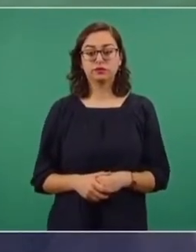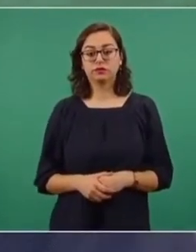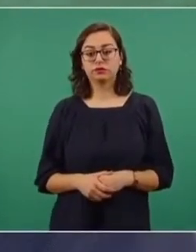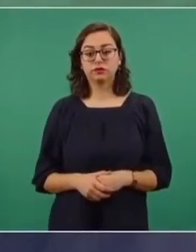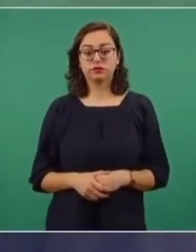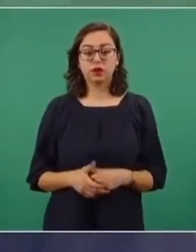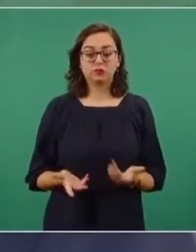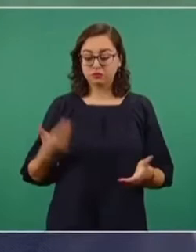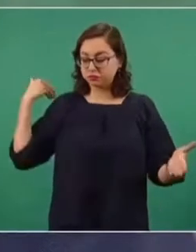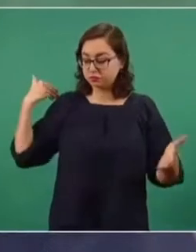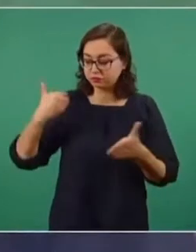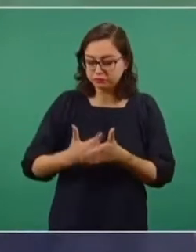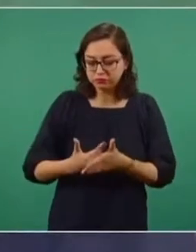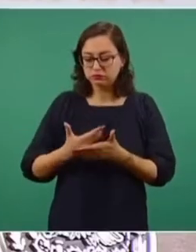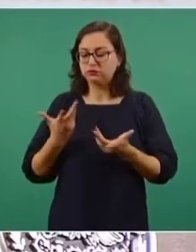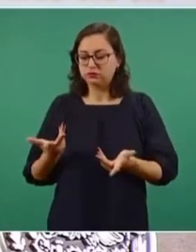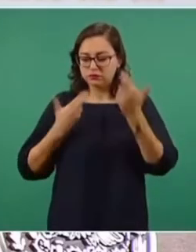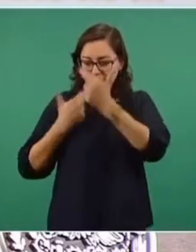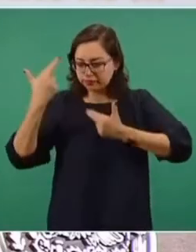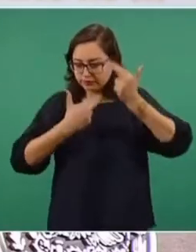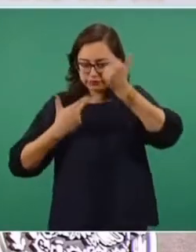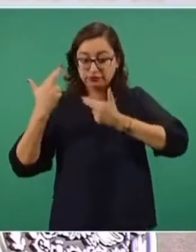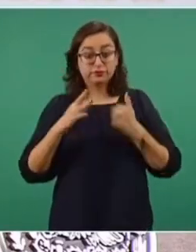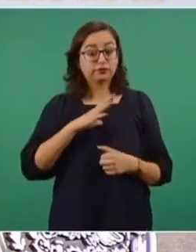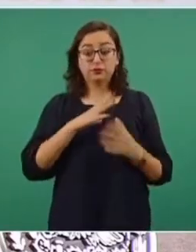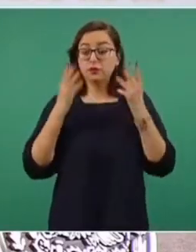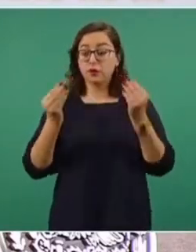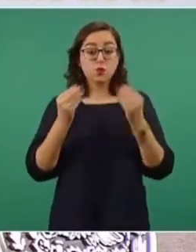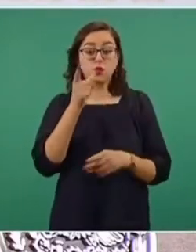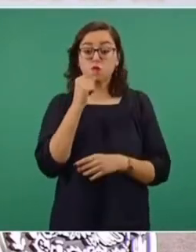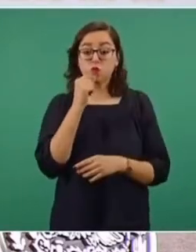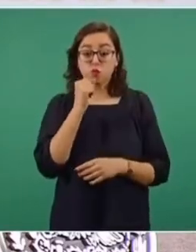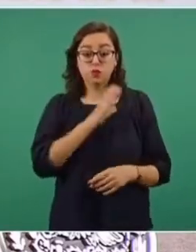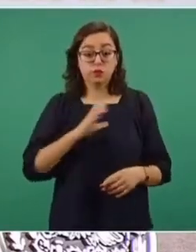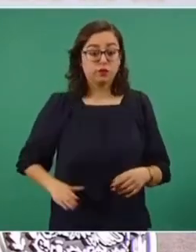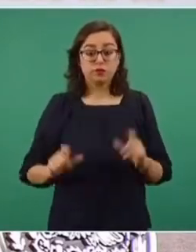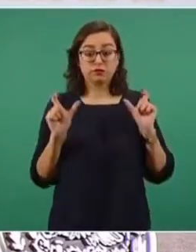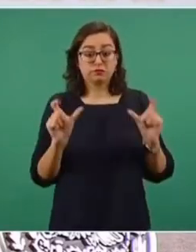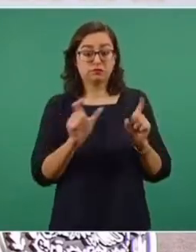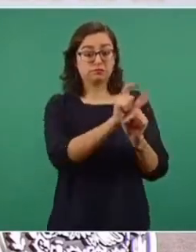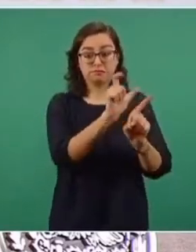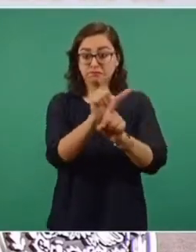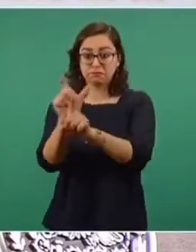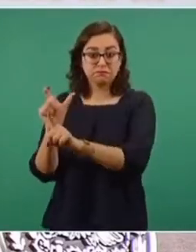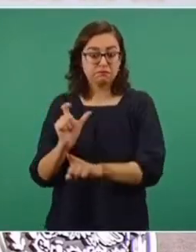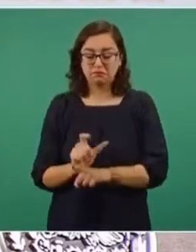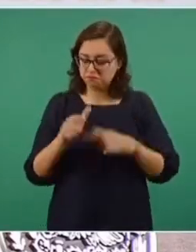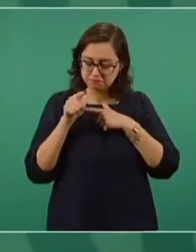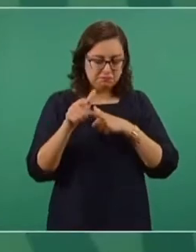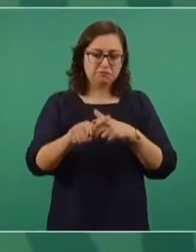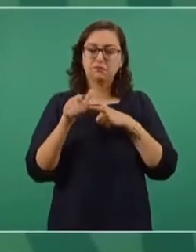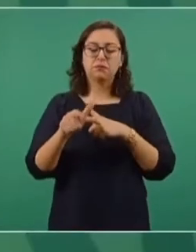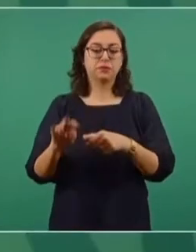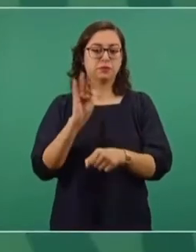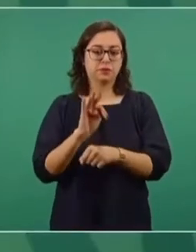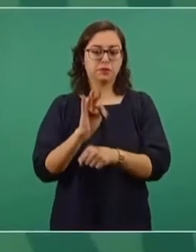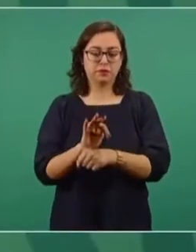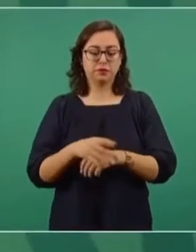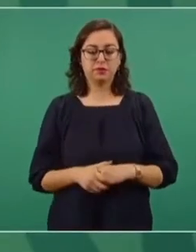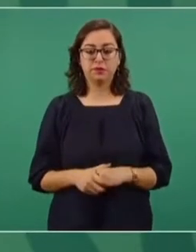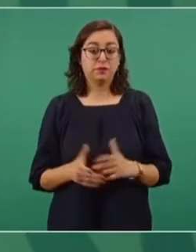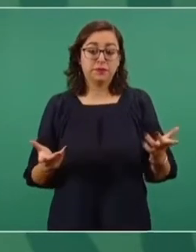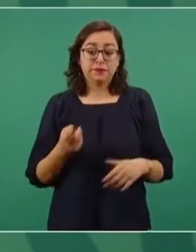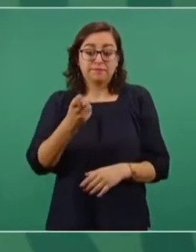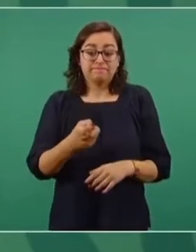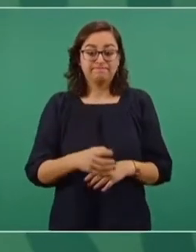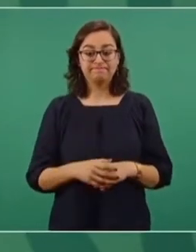que se viene haciendo, hay muchos elementos protegiendo a candidatos, lo vamos a seguir realizando, se va a seguir llevando a cabo la protección de los candidatos,